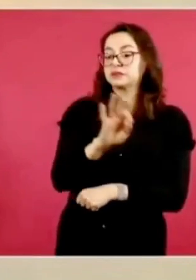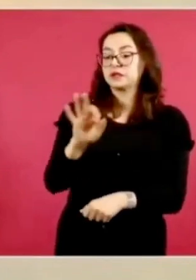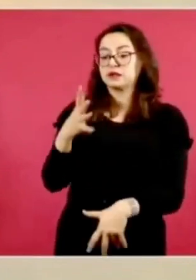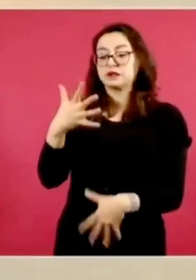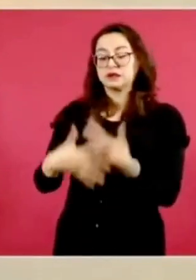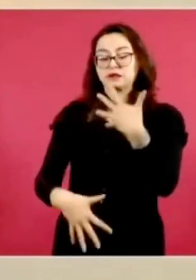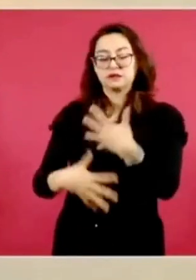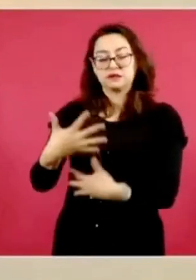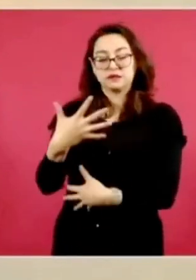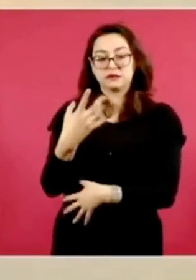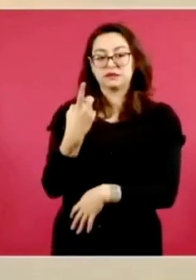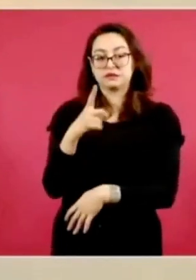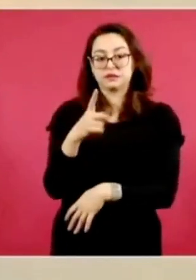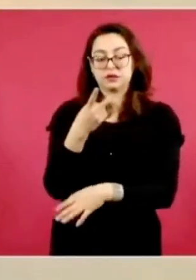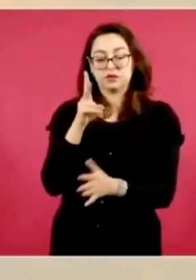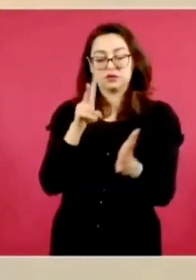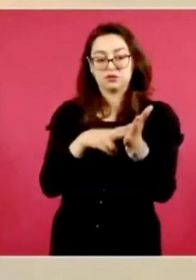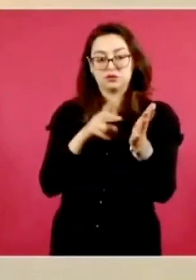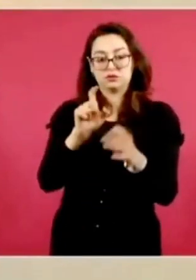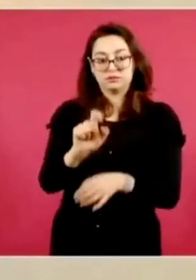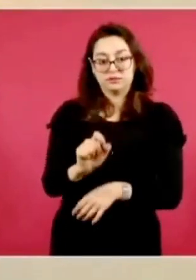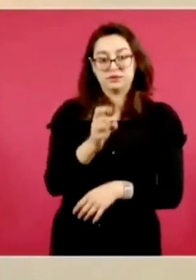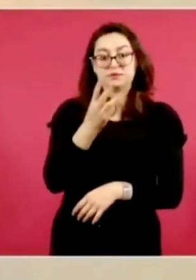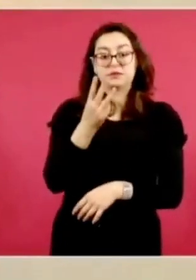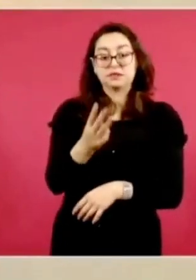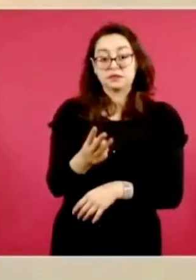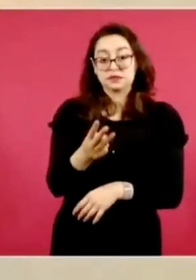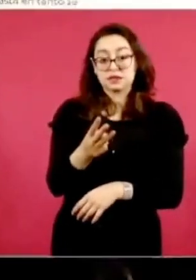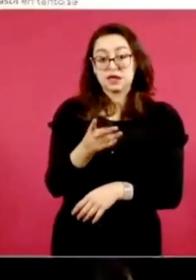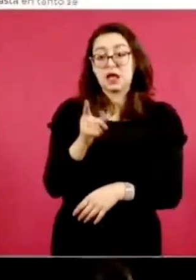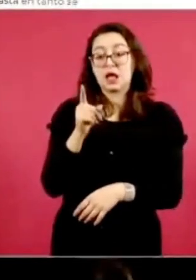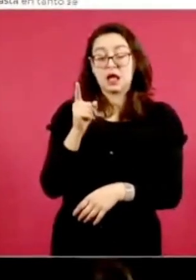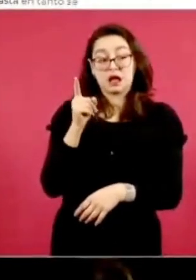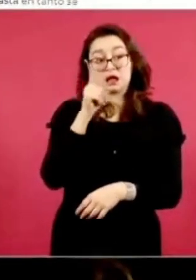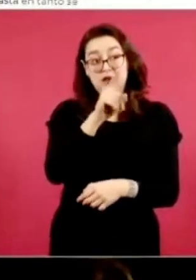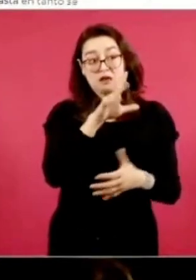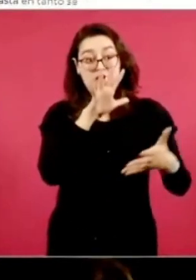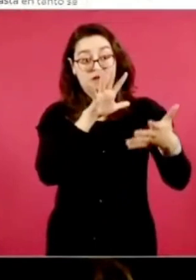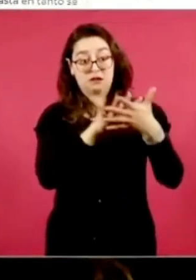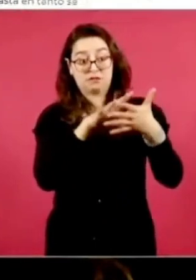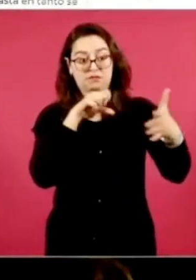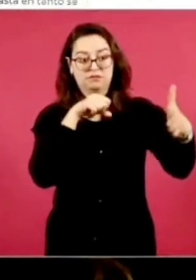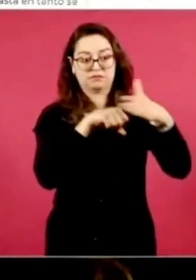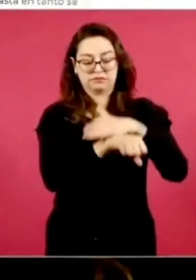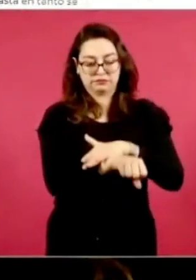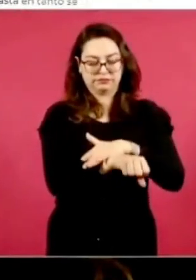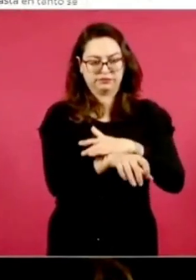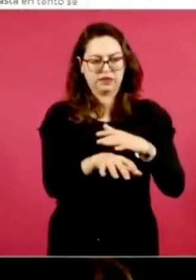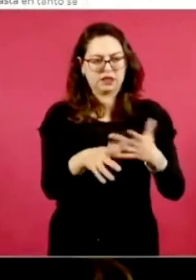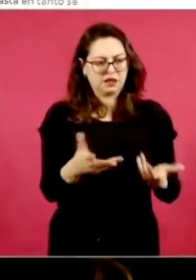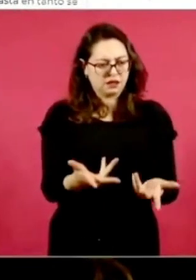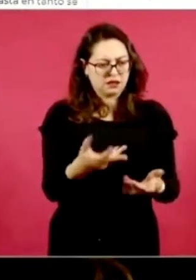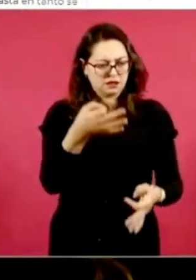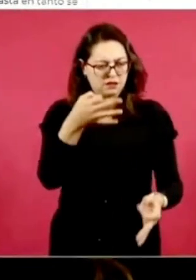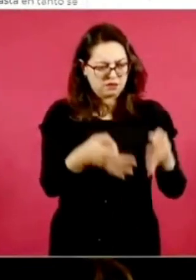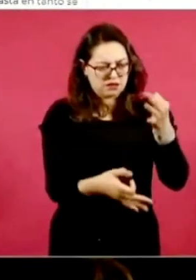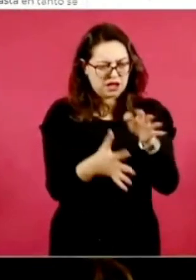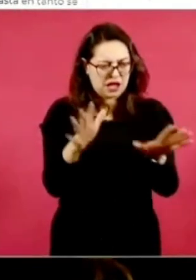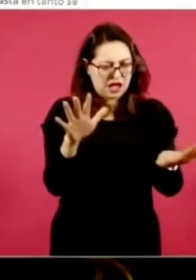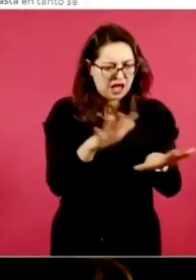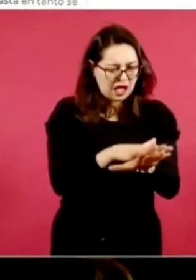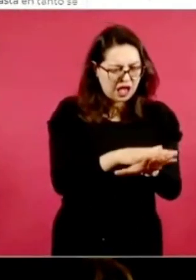diciembre del 23, en la que el juez de control del Recursorio Norte le negó el cambio de la medida